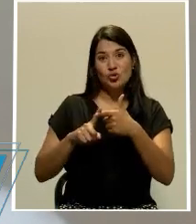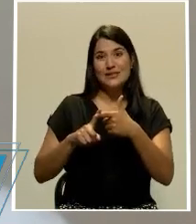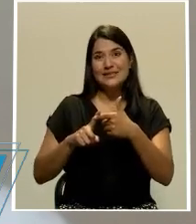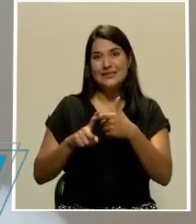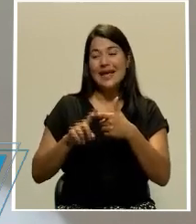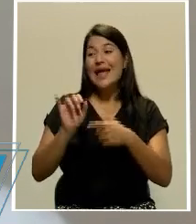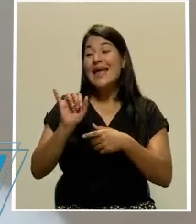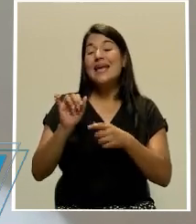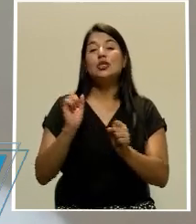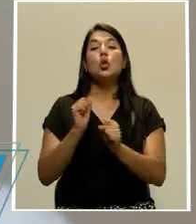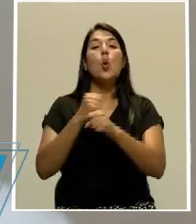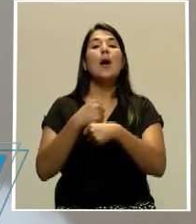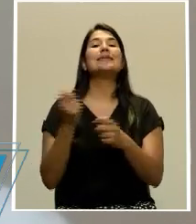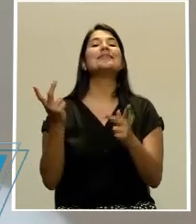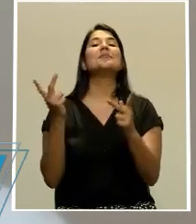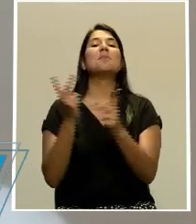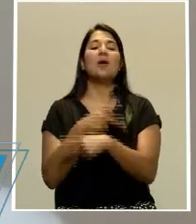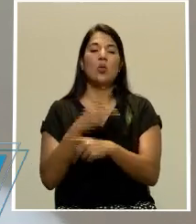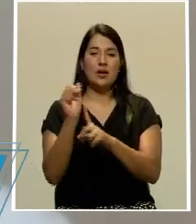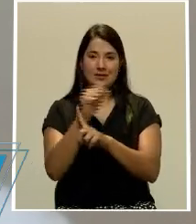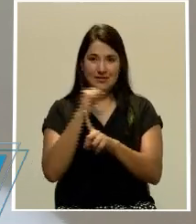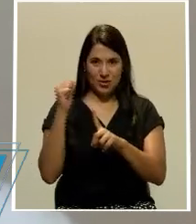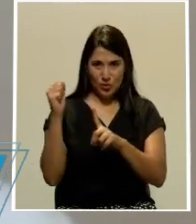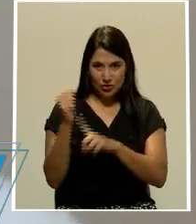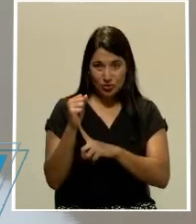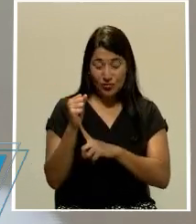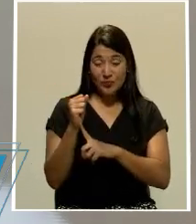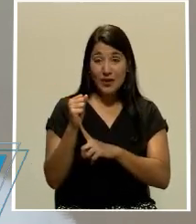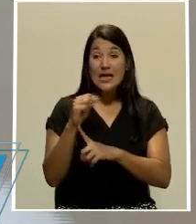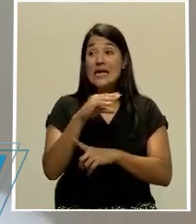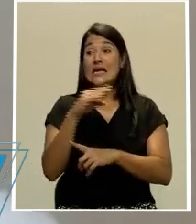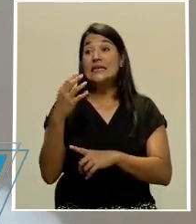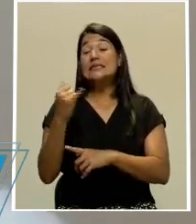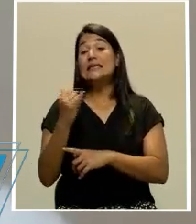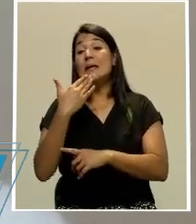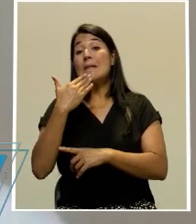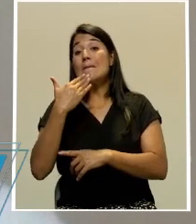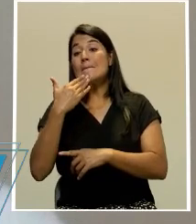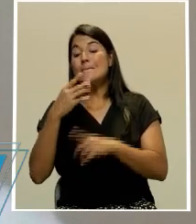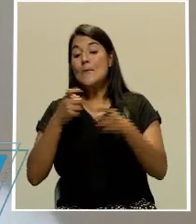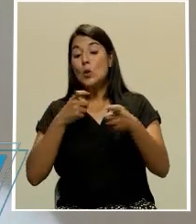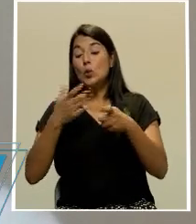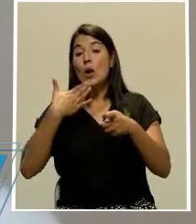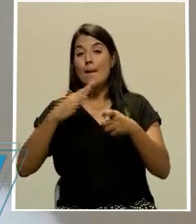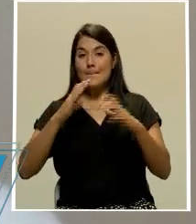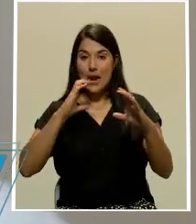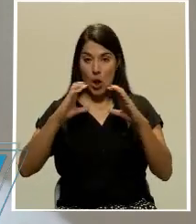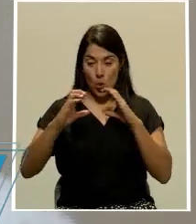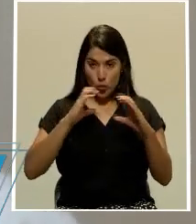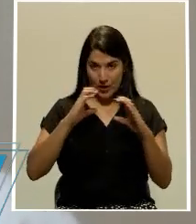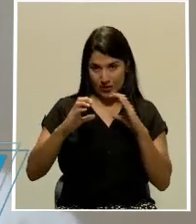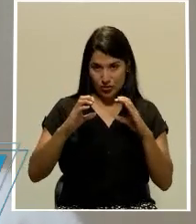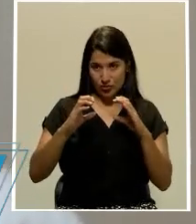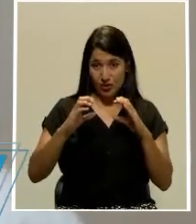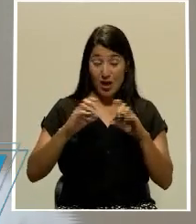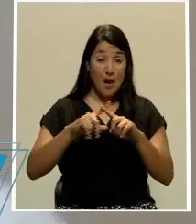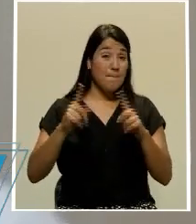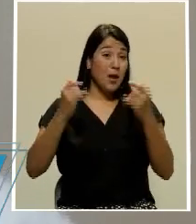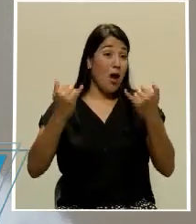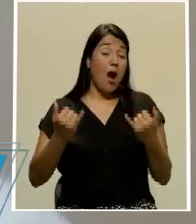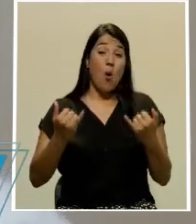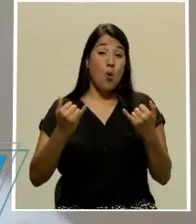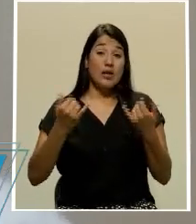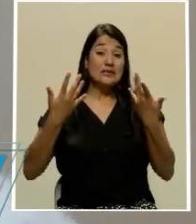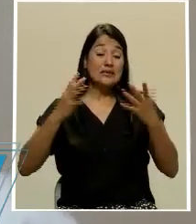empeore. Y el mal manejo, no solamente la comunicación. De nuevo, el principio aquí es que la comunicación ya no puede hacer milagros